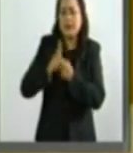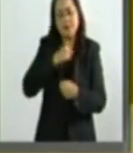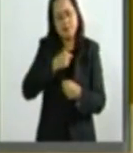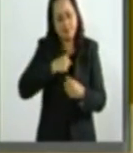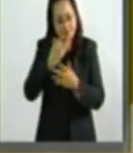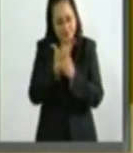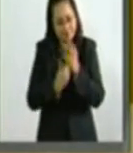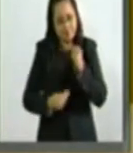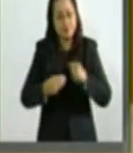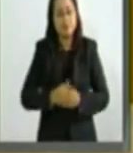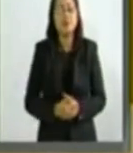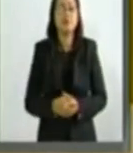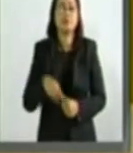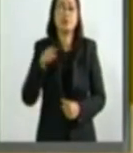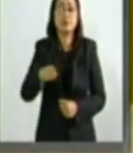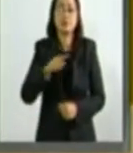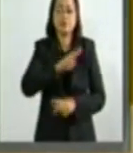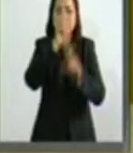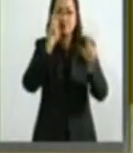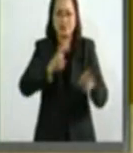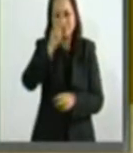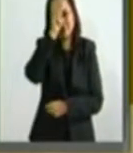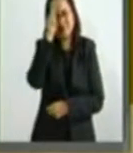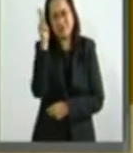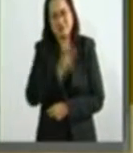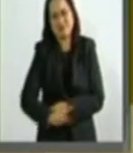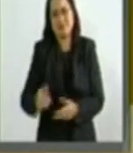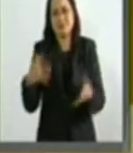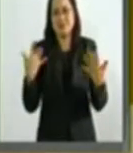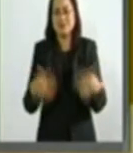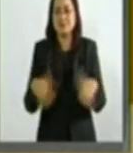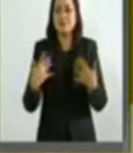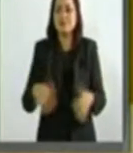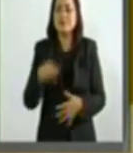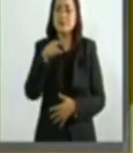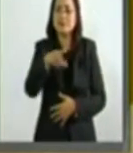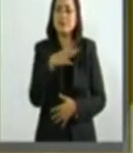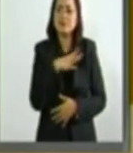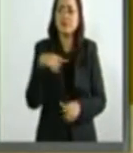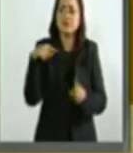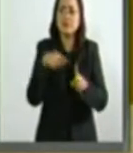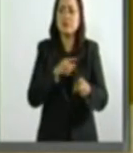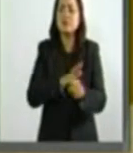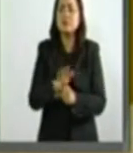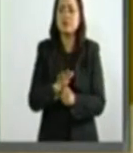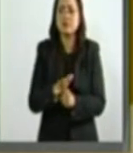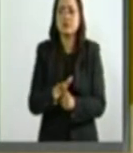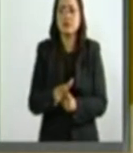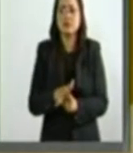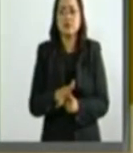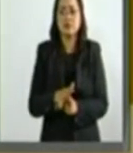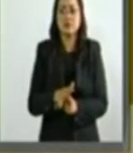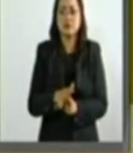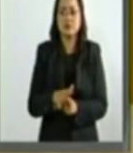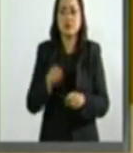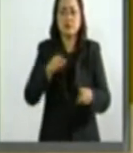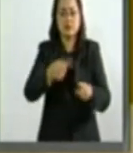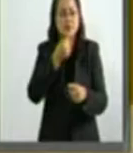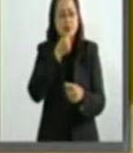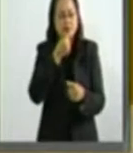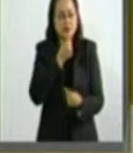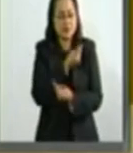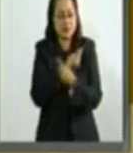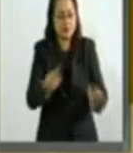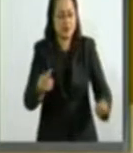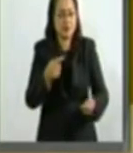Y hay un tema muy lacerante, el tema que tiene que ver con los niños migrantes